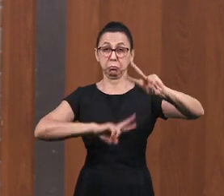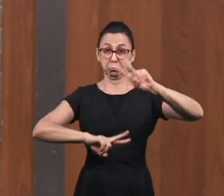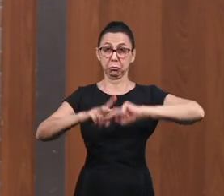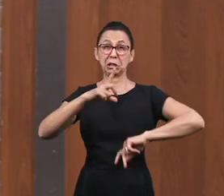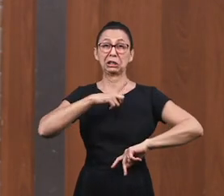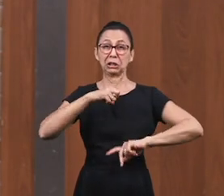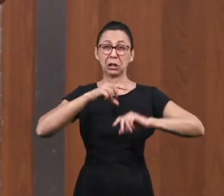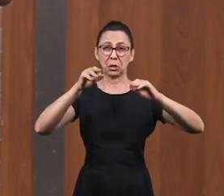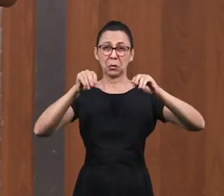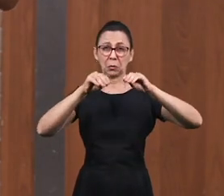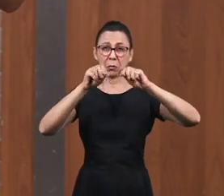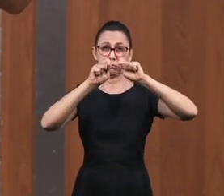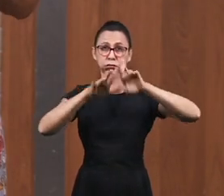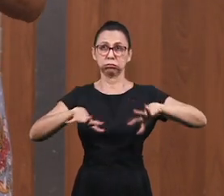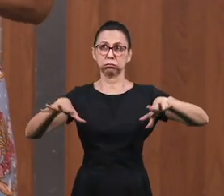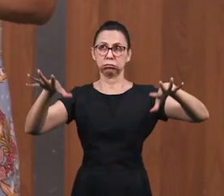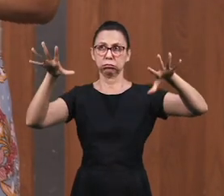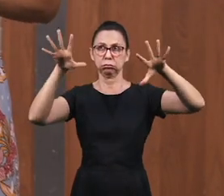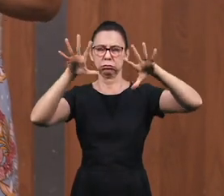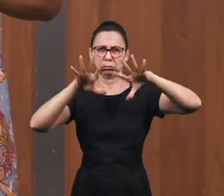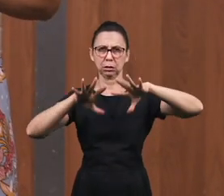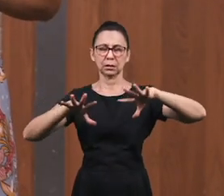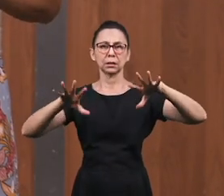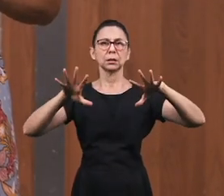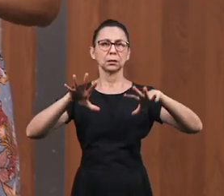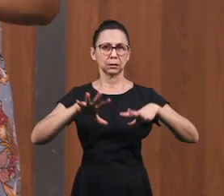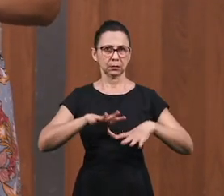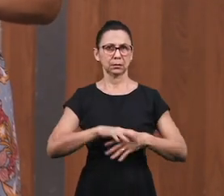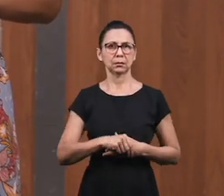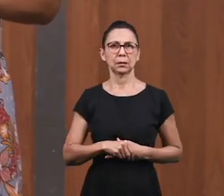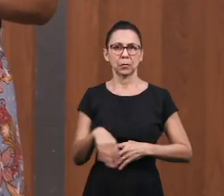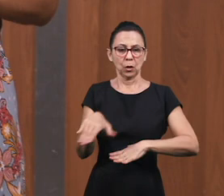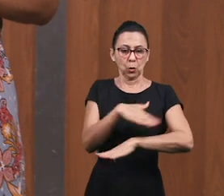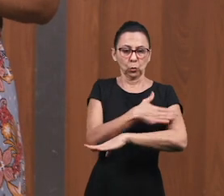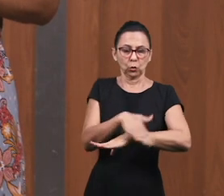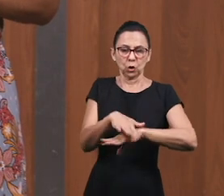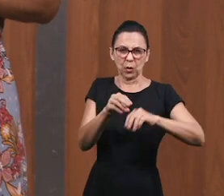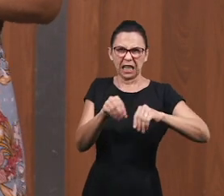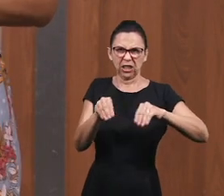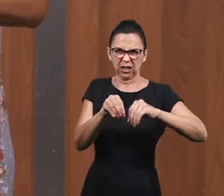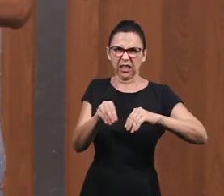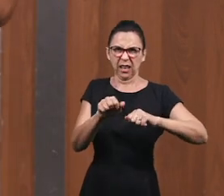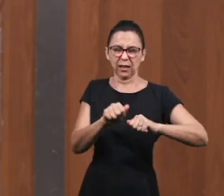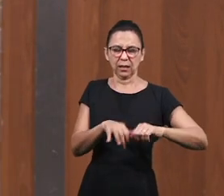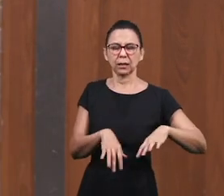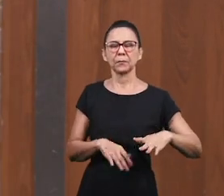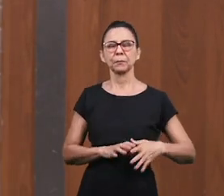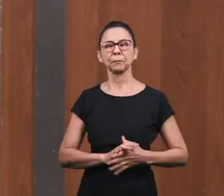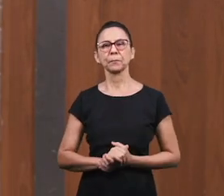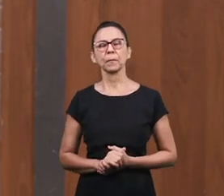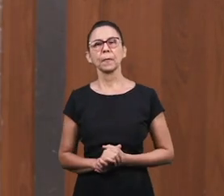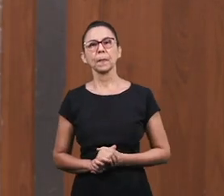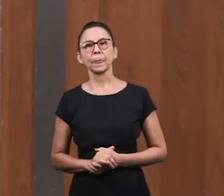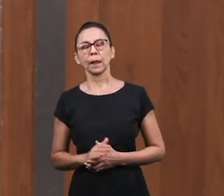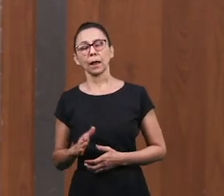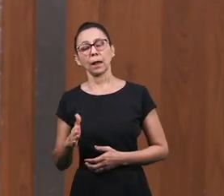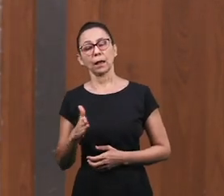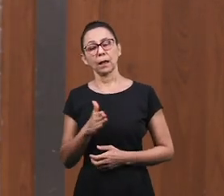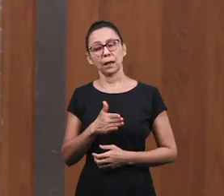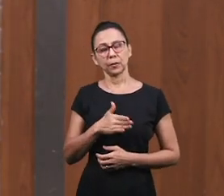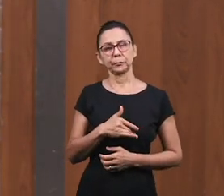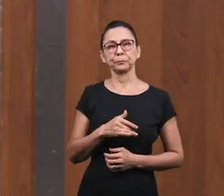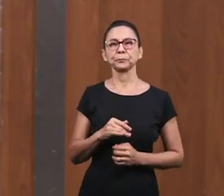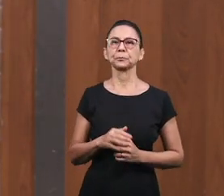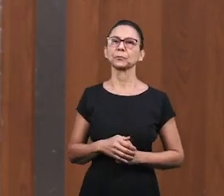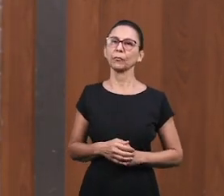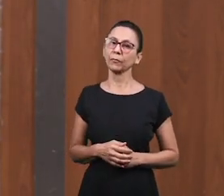Mucho polvo Entonces Mire lo que Jesús Había hablado para Simón Simón